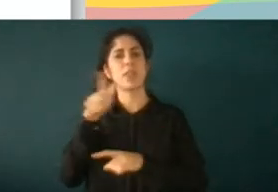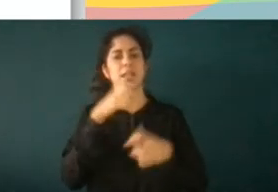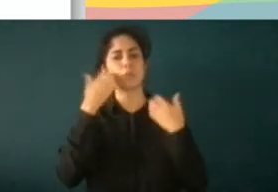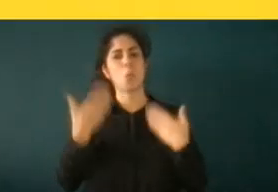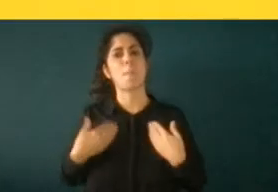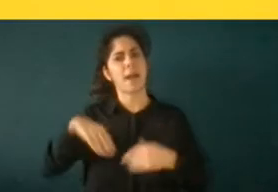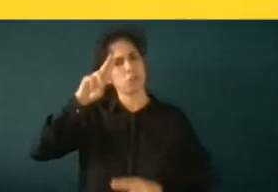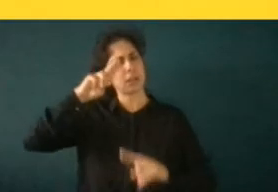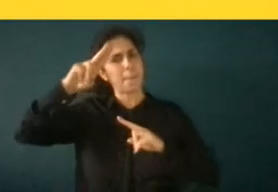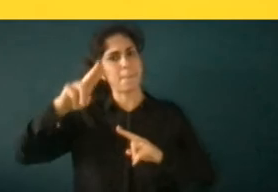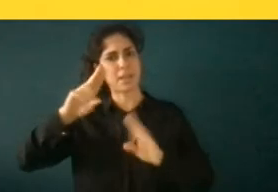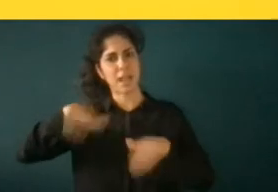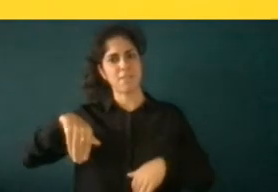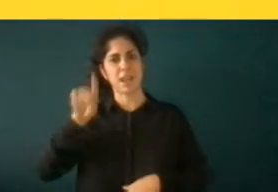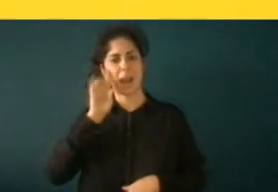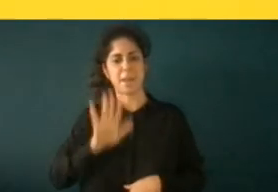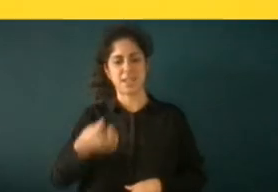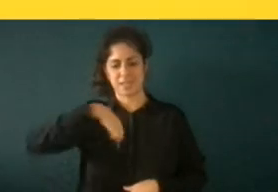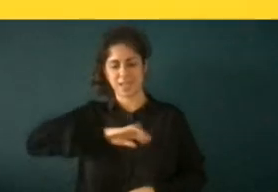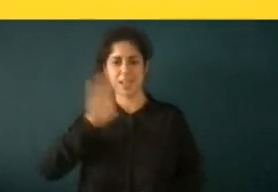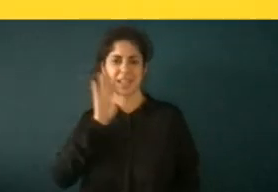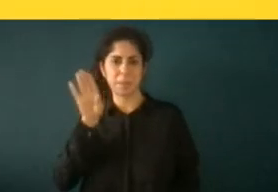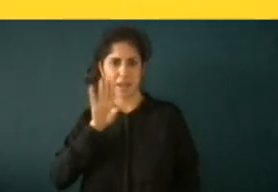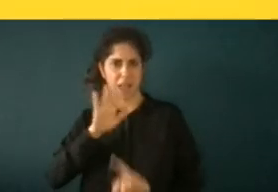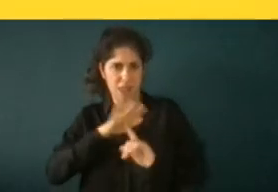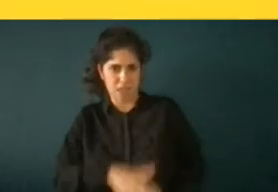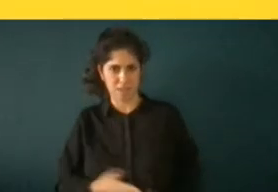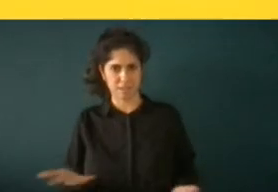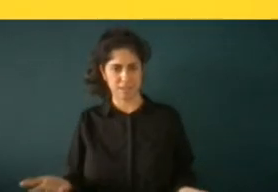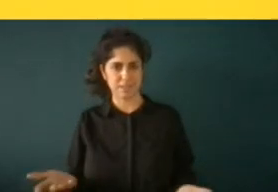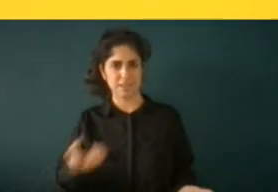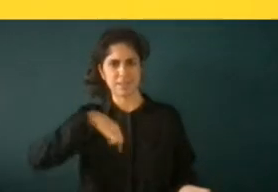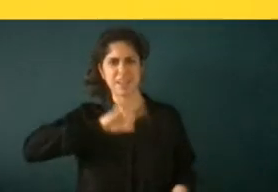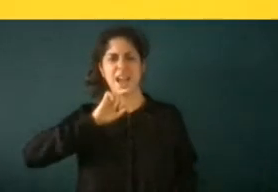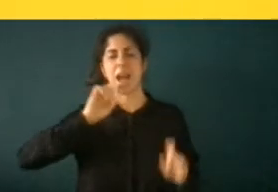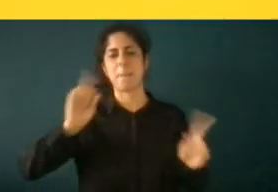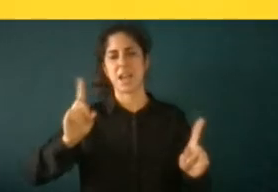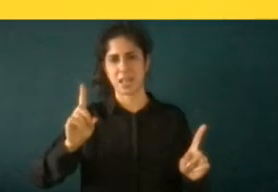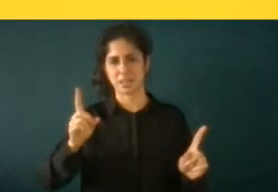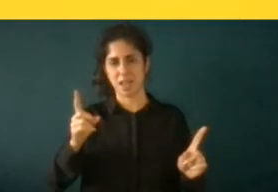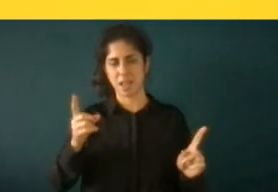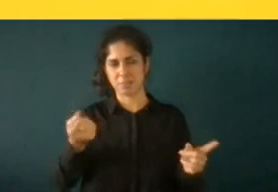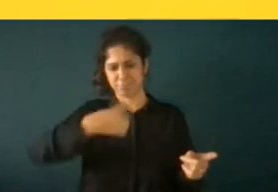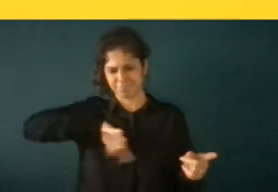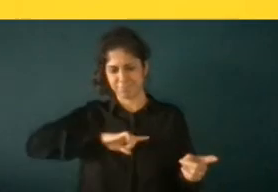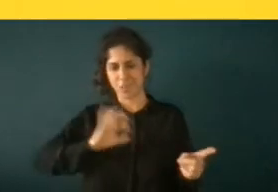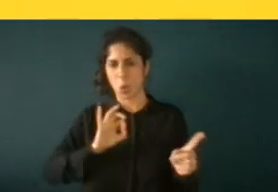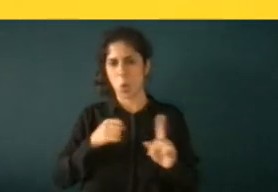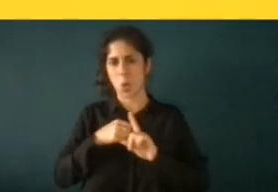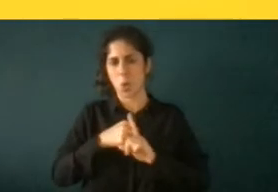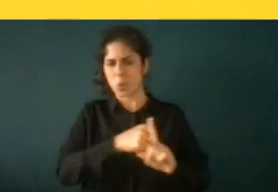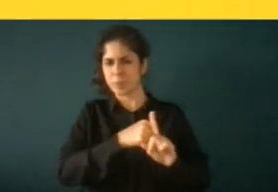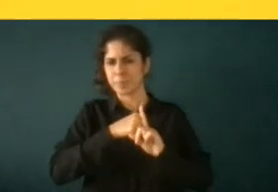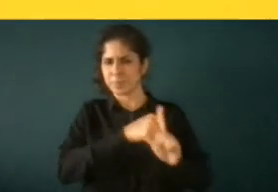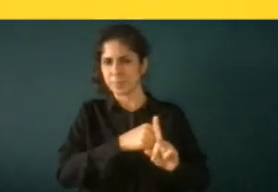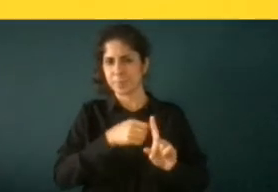no se podrán imaginarla de veces que recibimos amenazas o intimidaciones indirectas